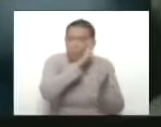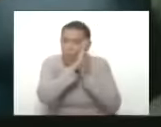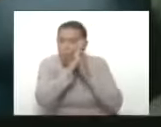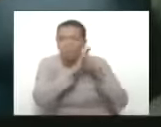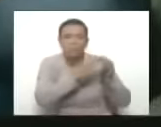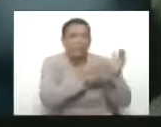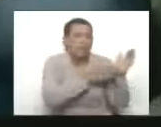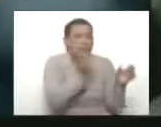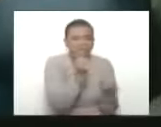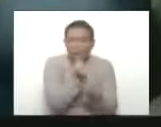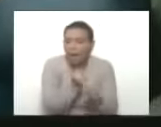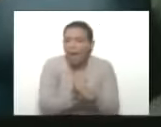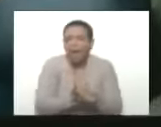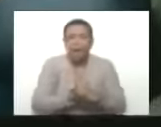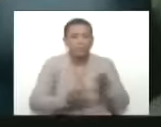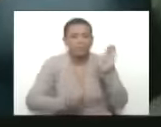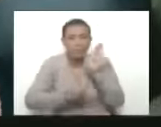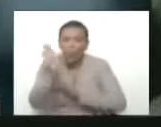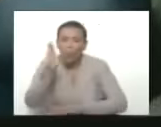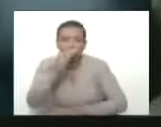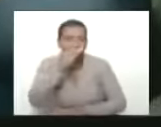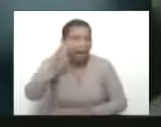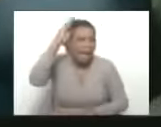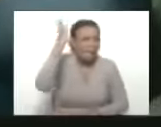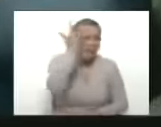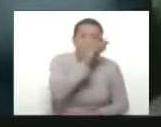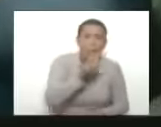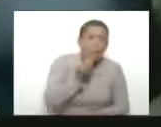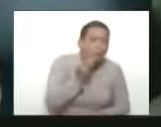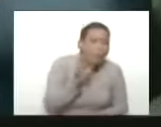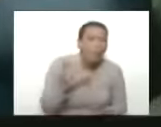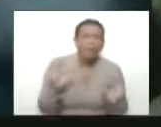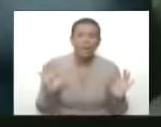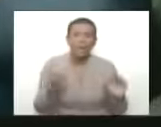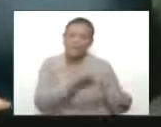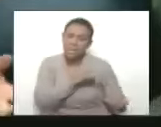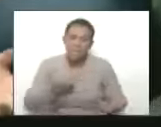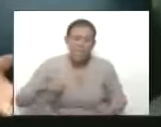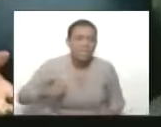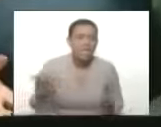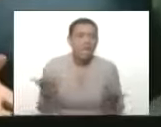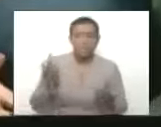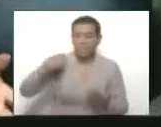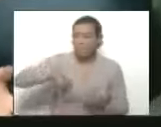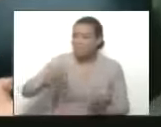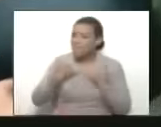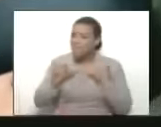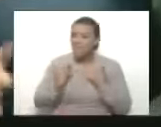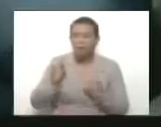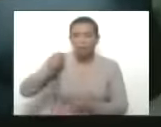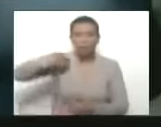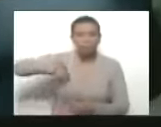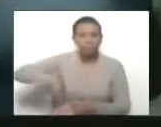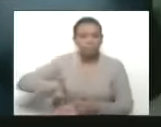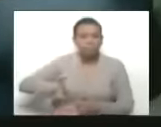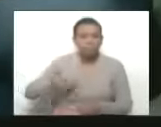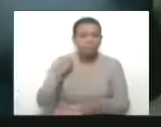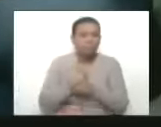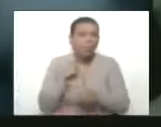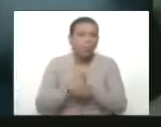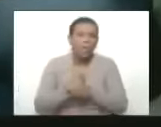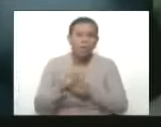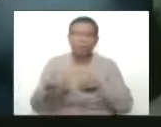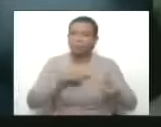distintas etapas de desarrollo biológico en su etapa como mujer independiente económicamente porque el ámbito